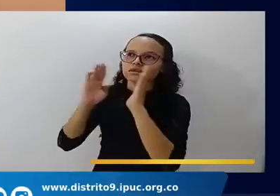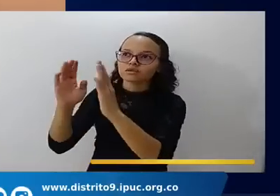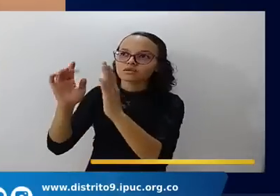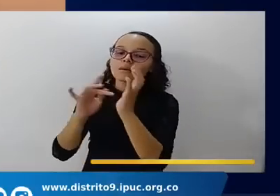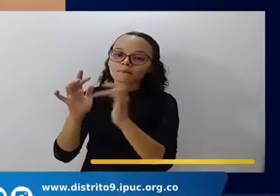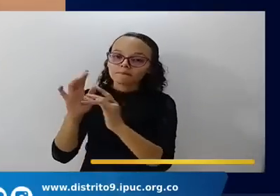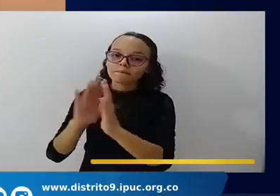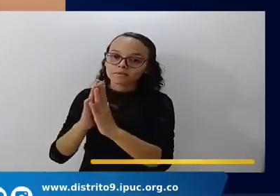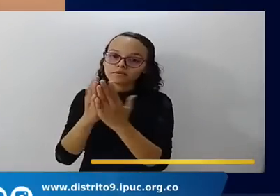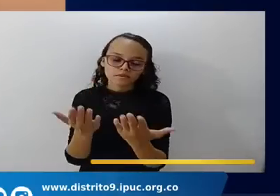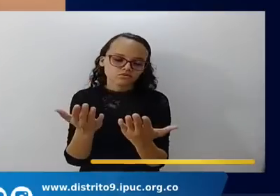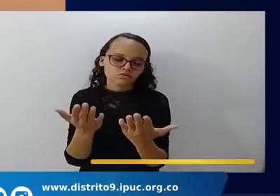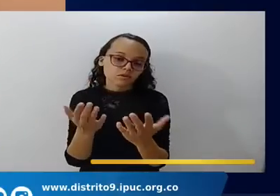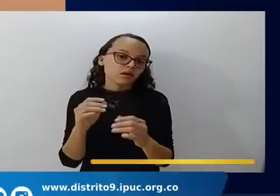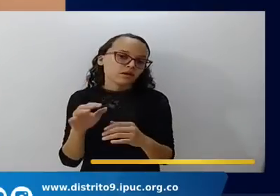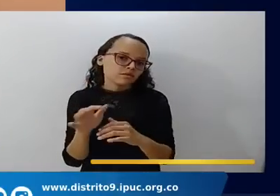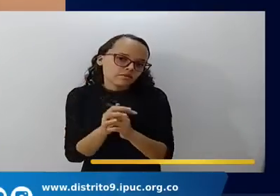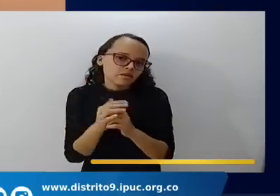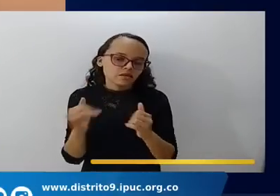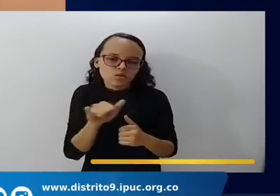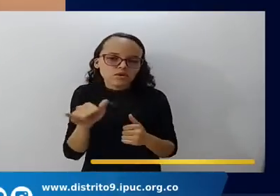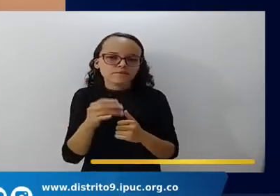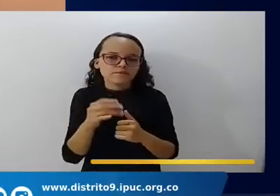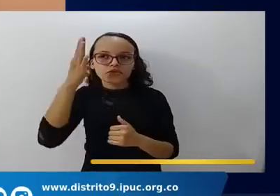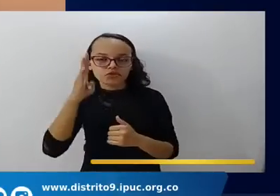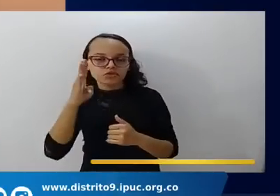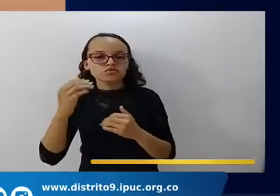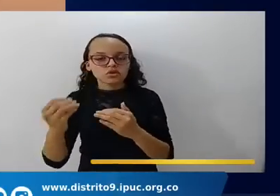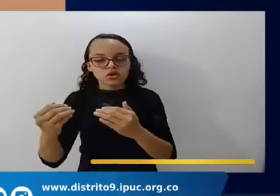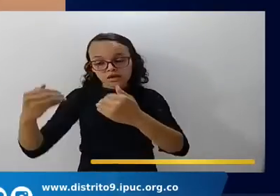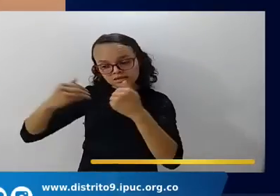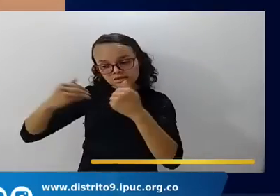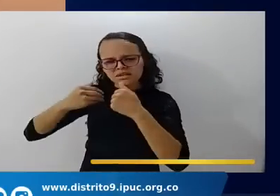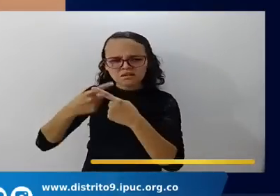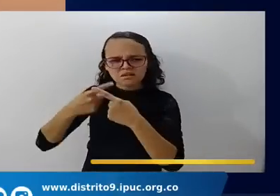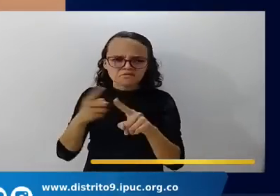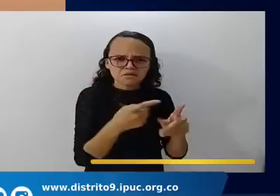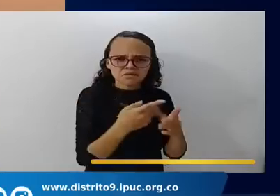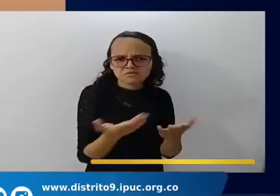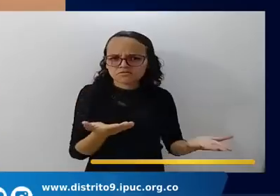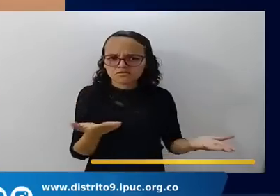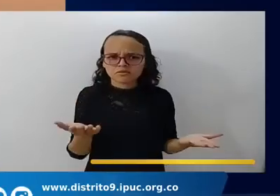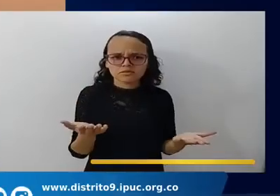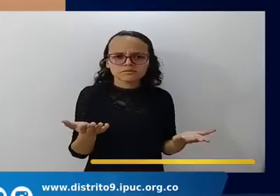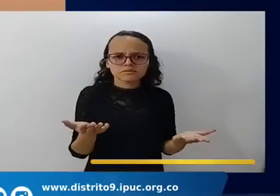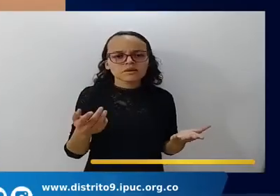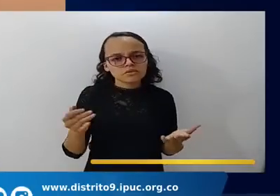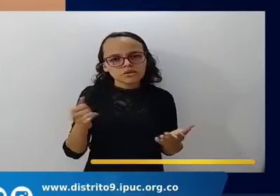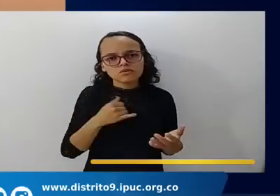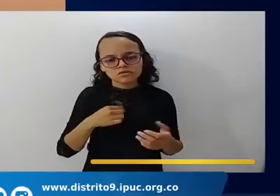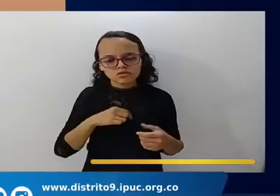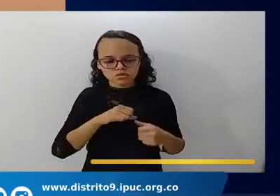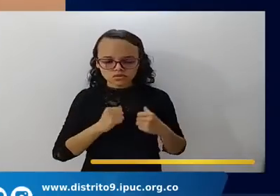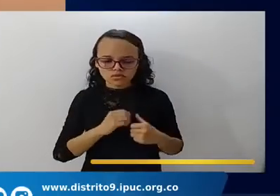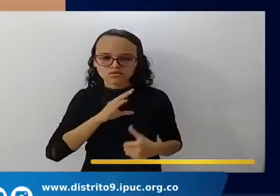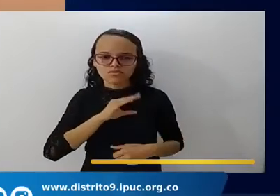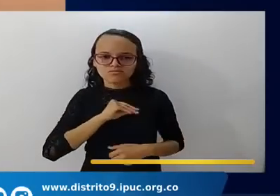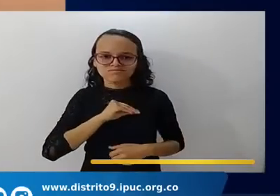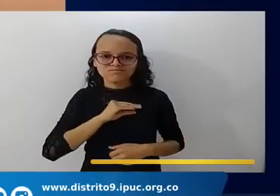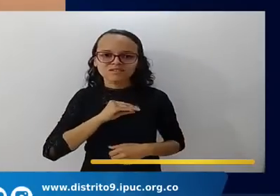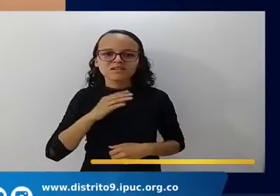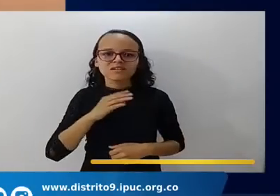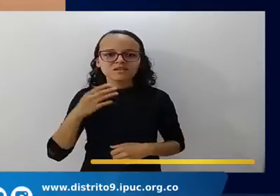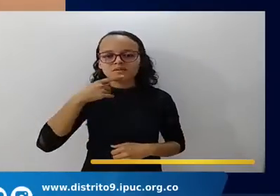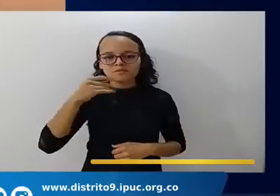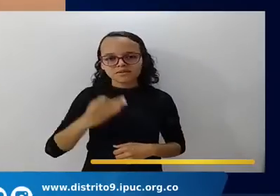de varias maneras. La voz de Dios se oye con el oído, pero también se siente con el corazón. Y